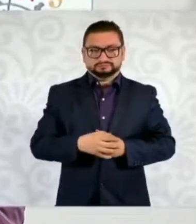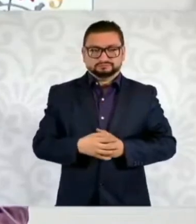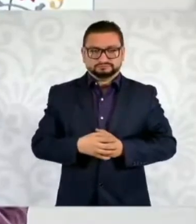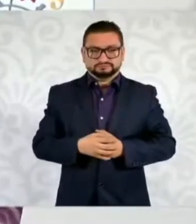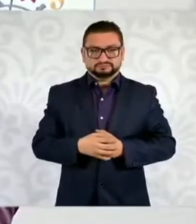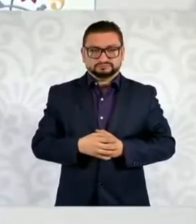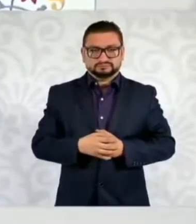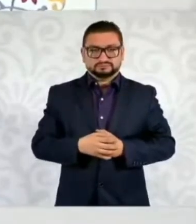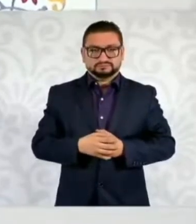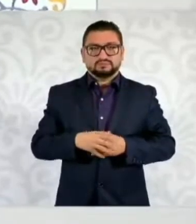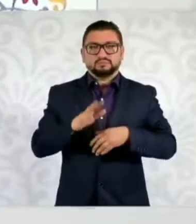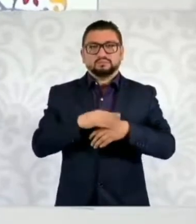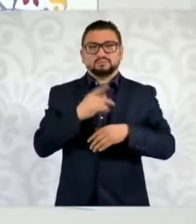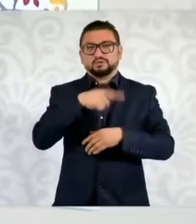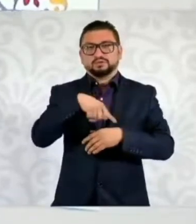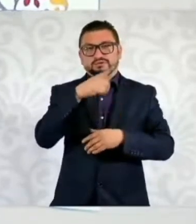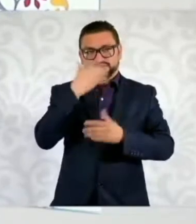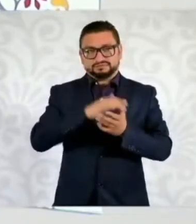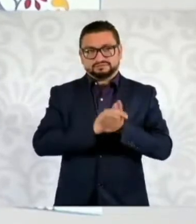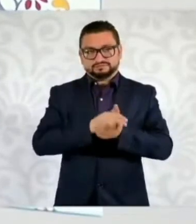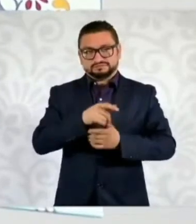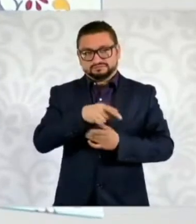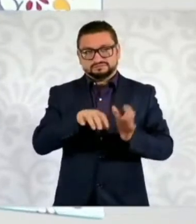Son las tómbolas.